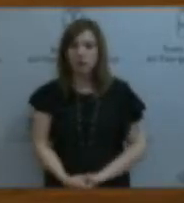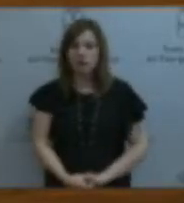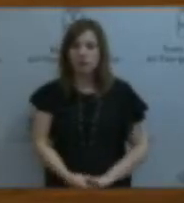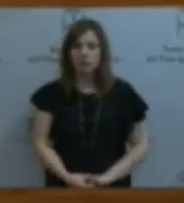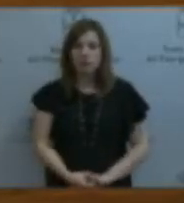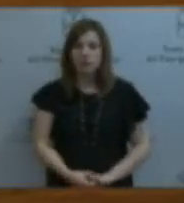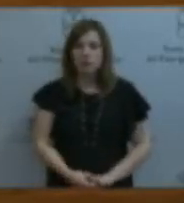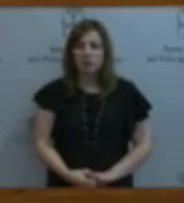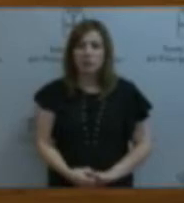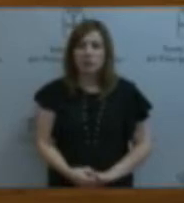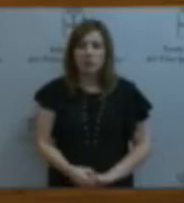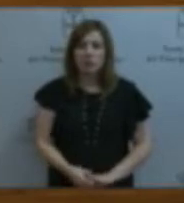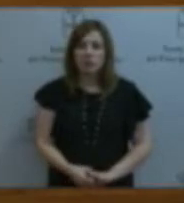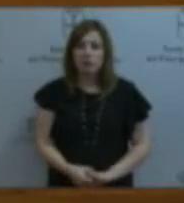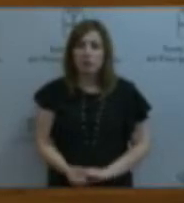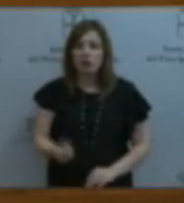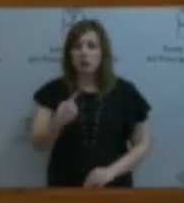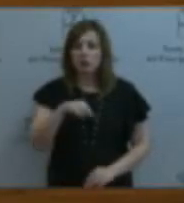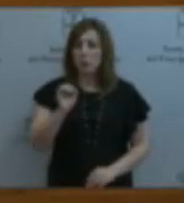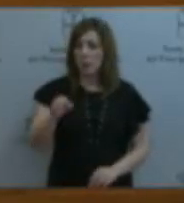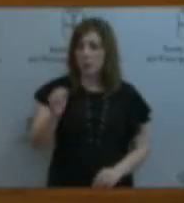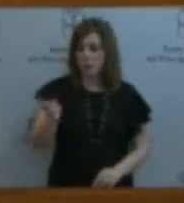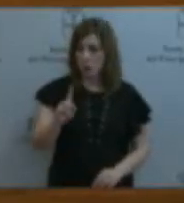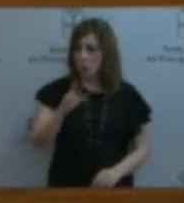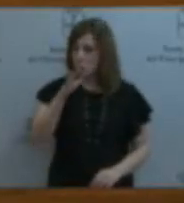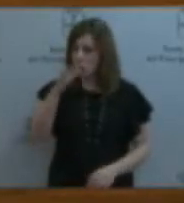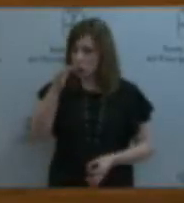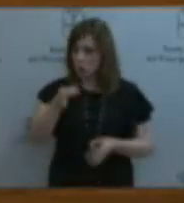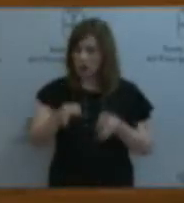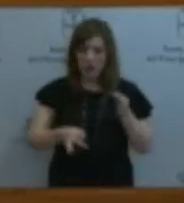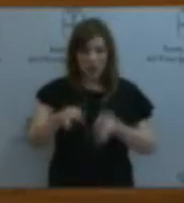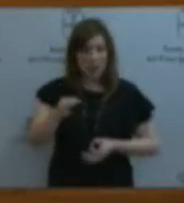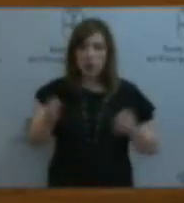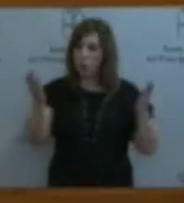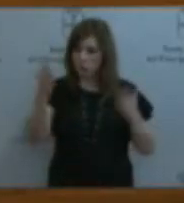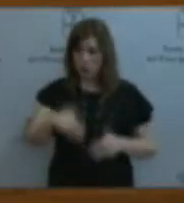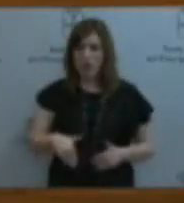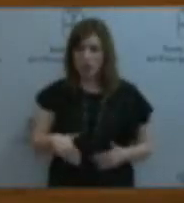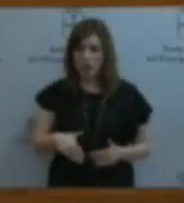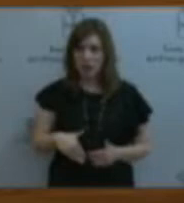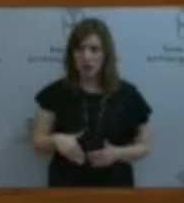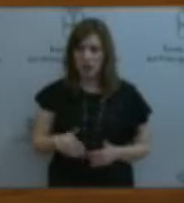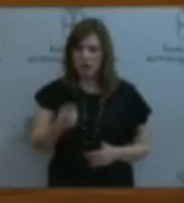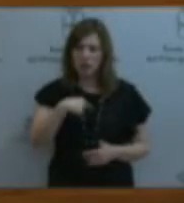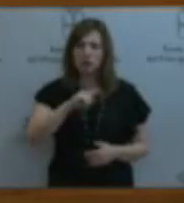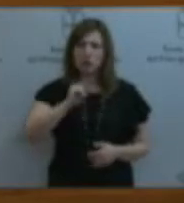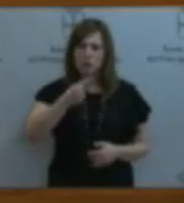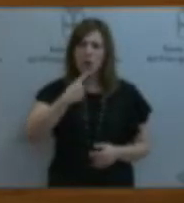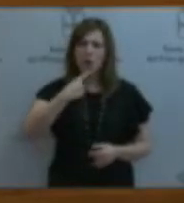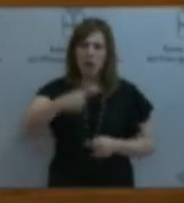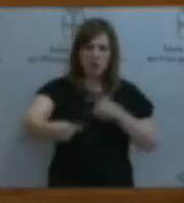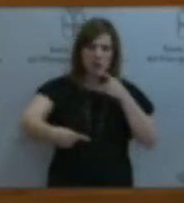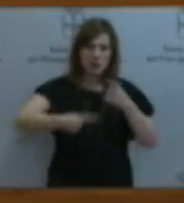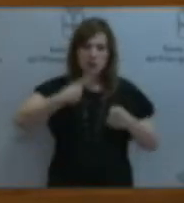desprediciarla, porque la injusticia que empezamos a denunciar en soledad, que más tarde se